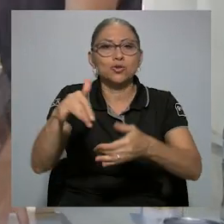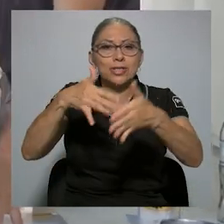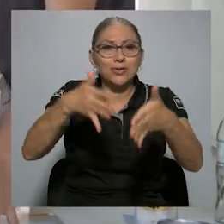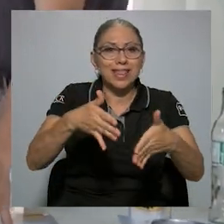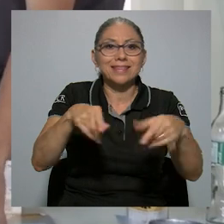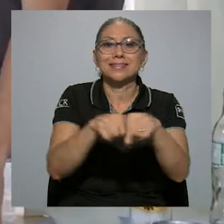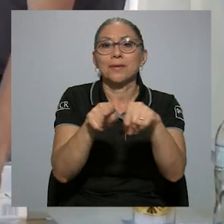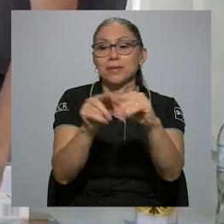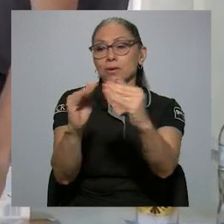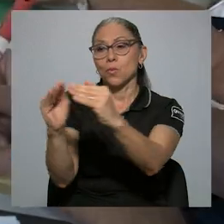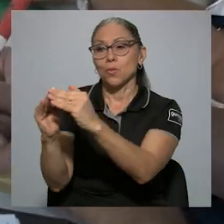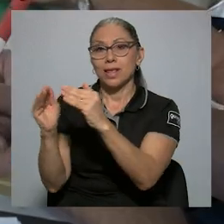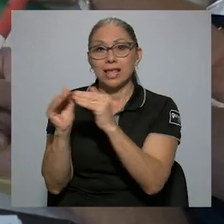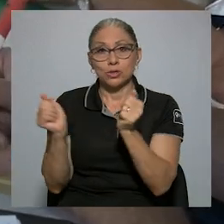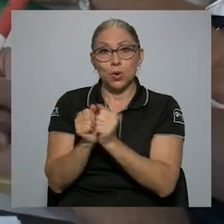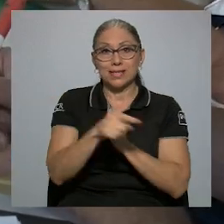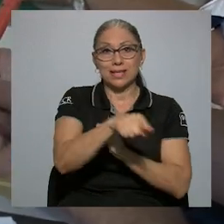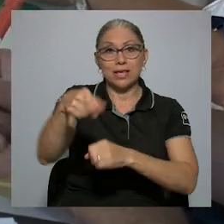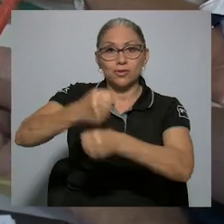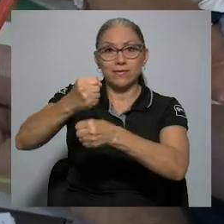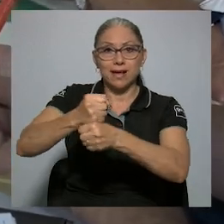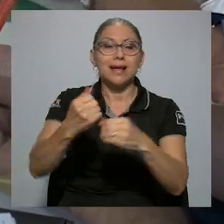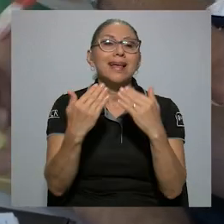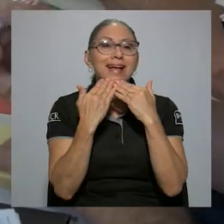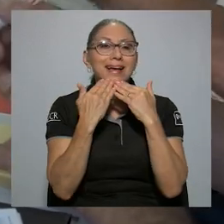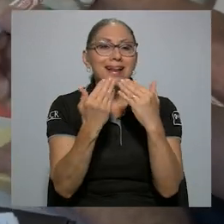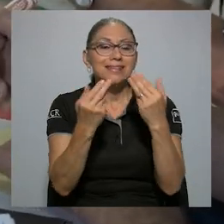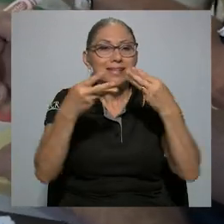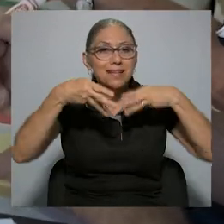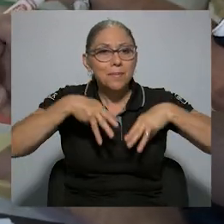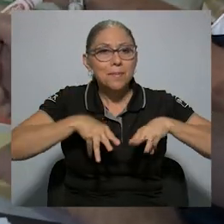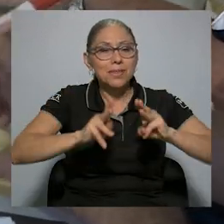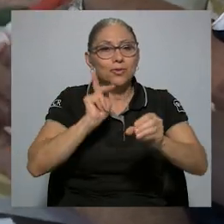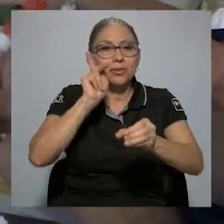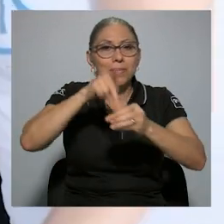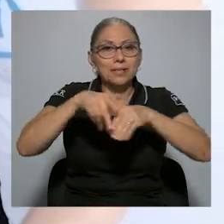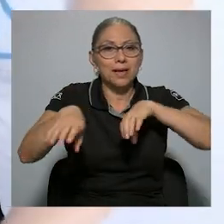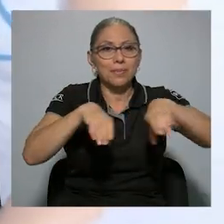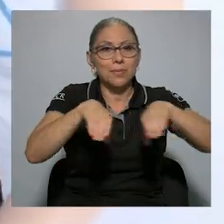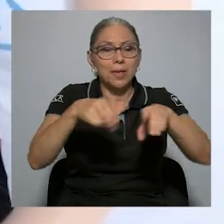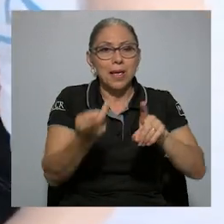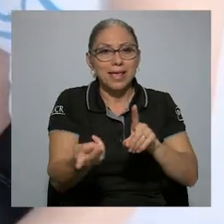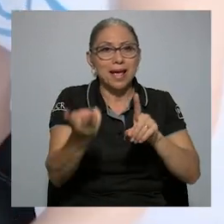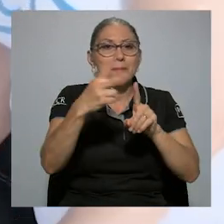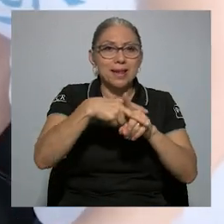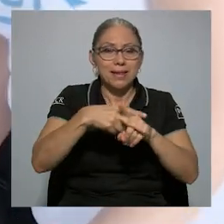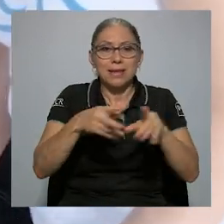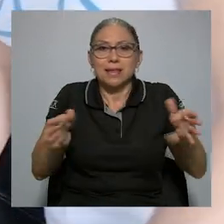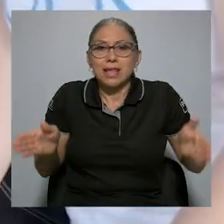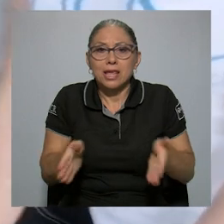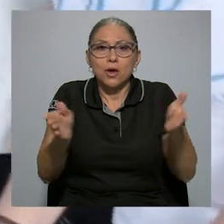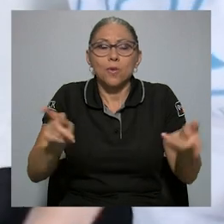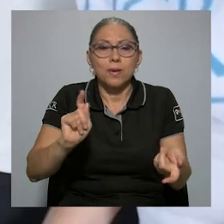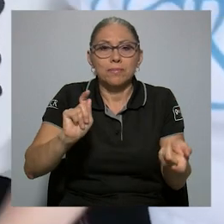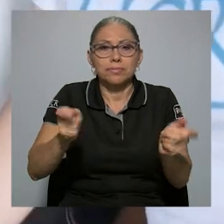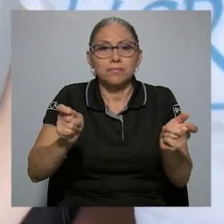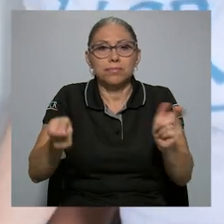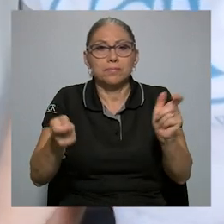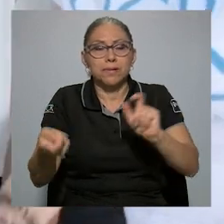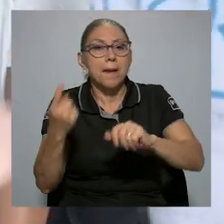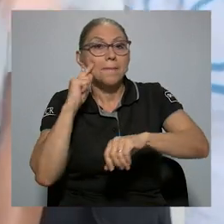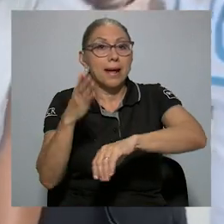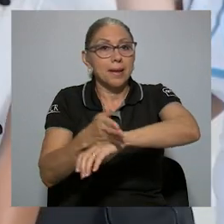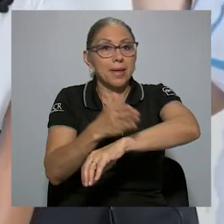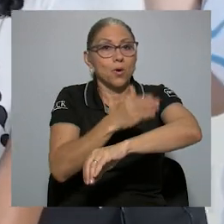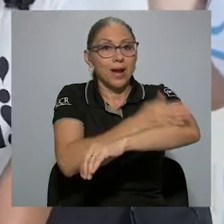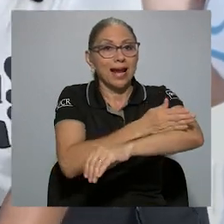comunidades con las que trabajan, gracias a los métodos de participación activa que aplican y que impulsan los cambios para mejorar,